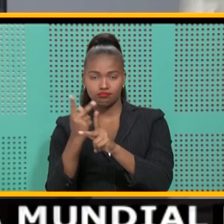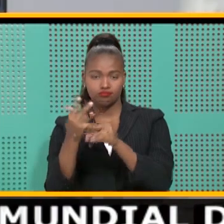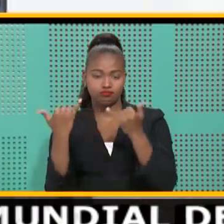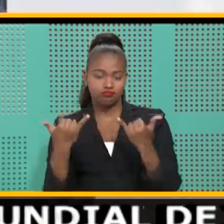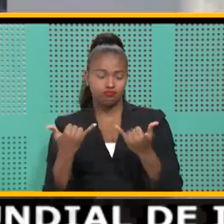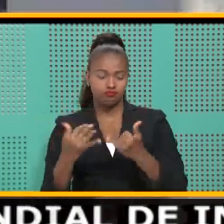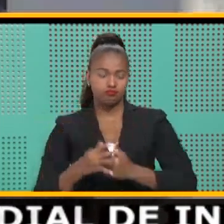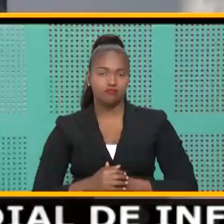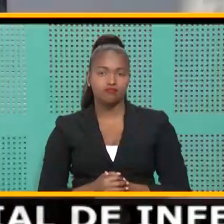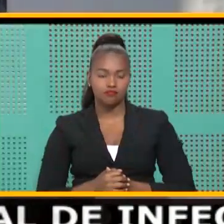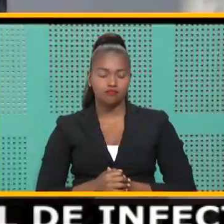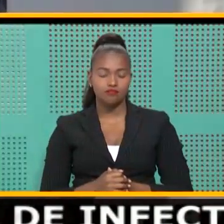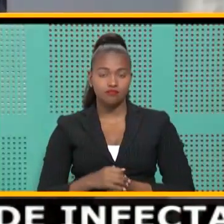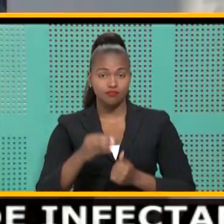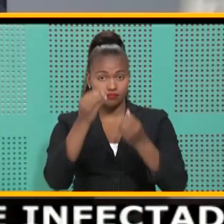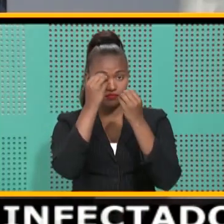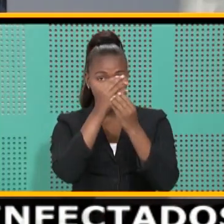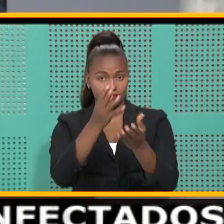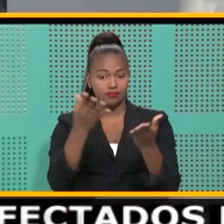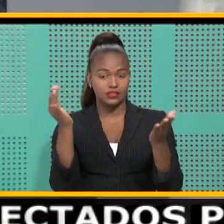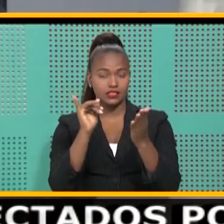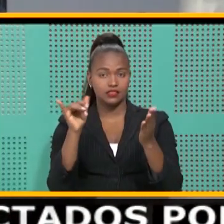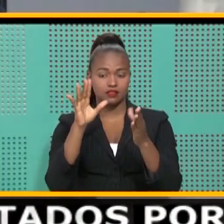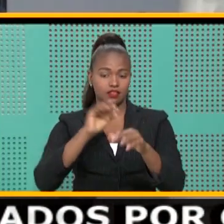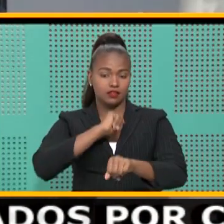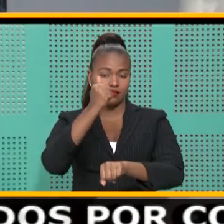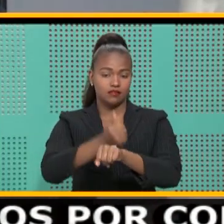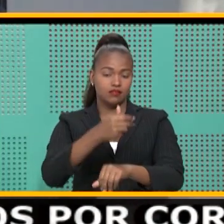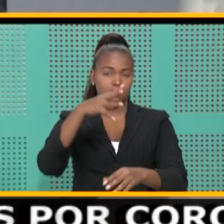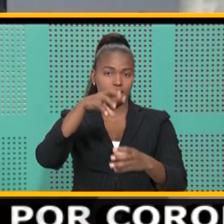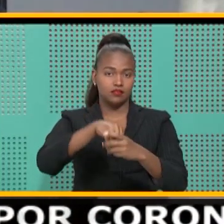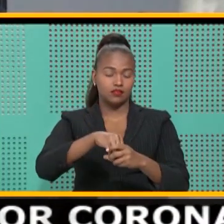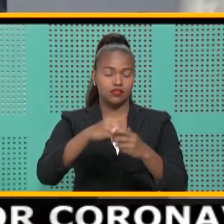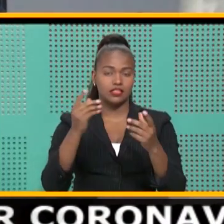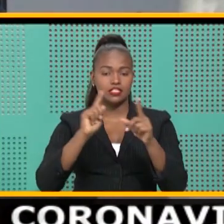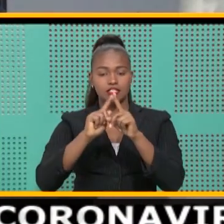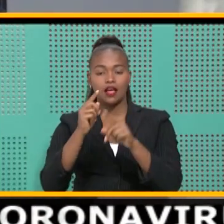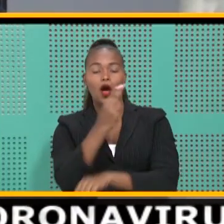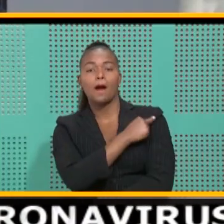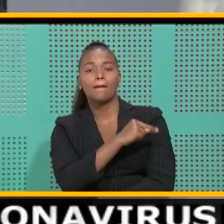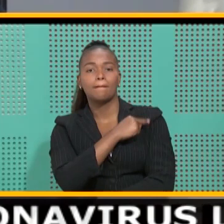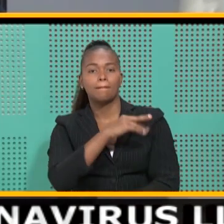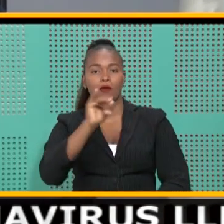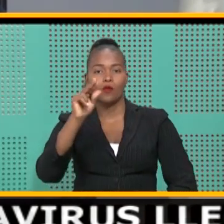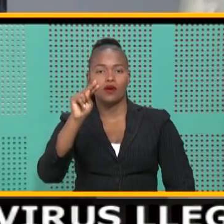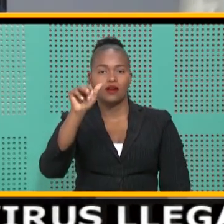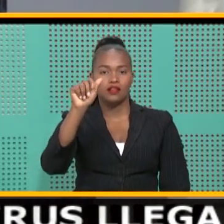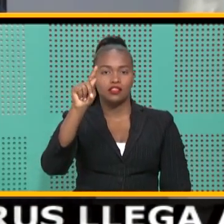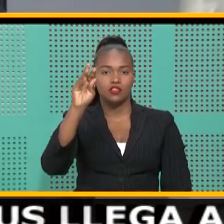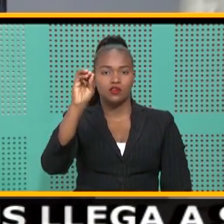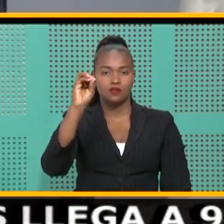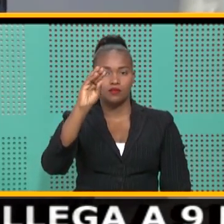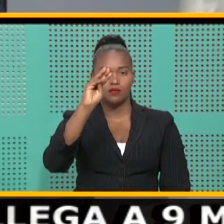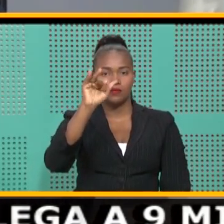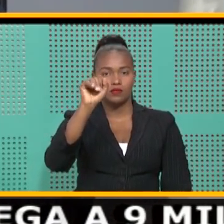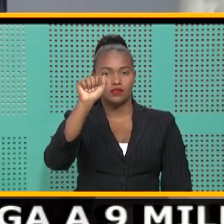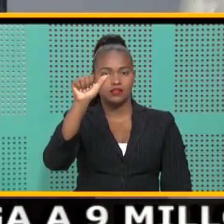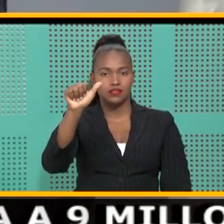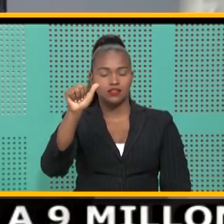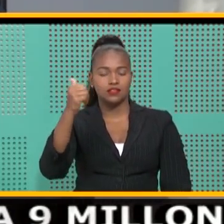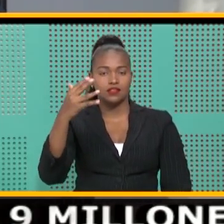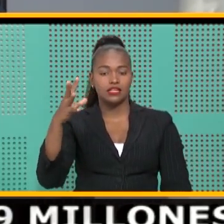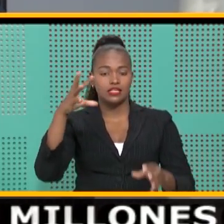actualmente. Informamos la incorporación del hospital Juan Antonio Musa con